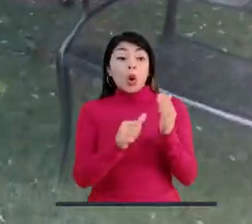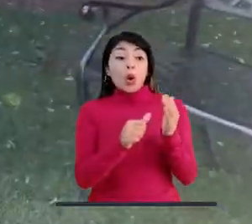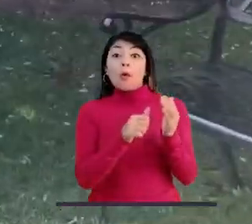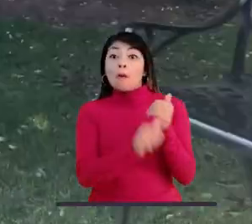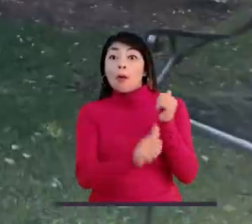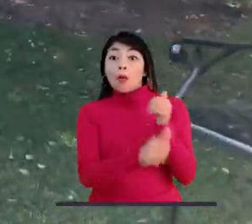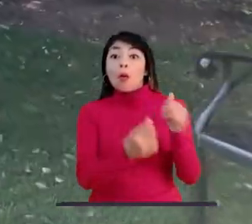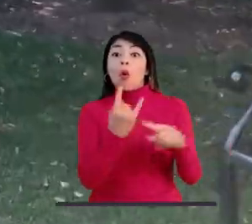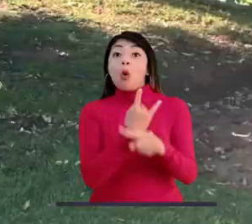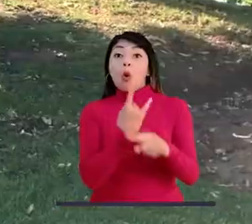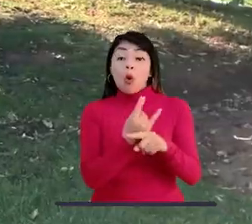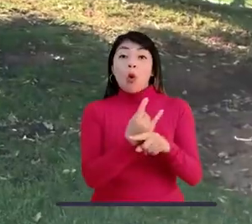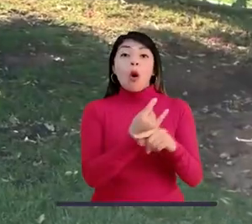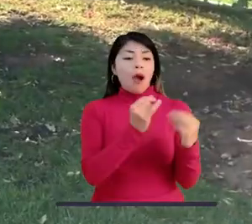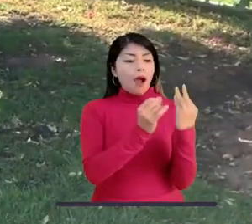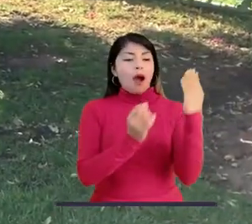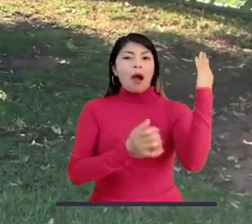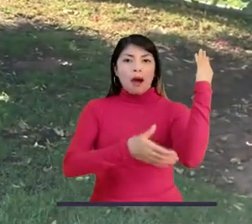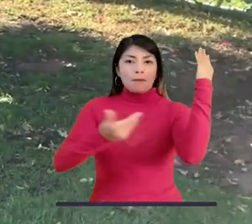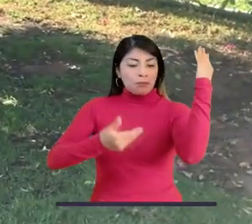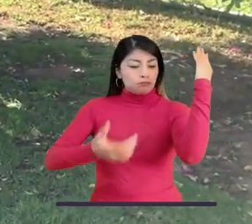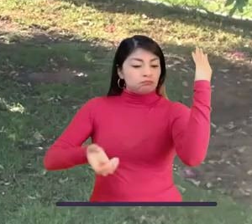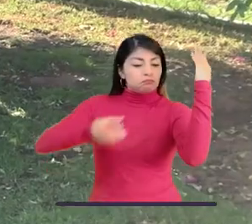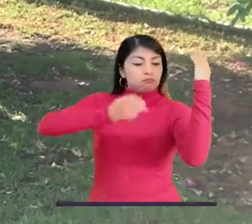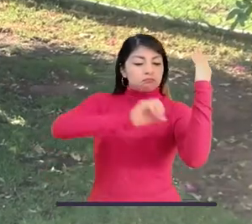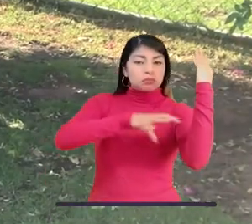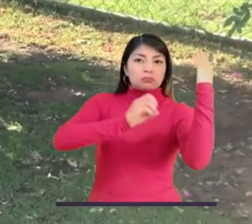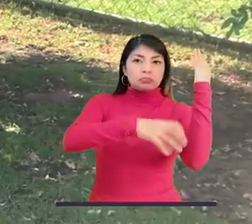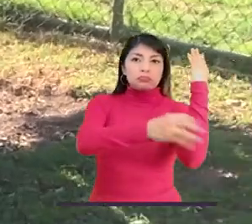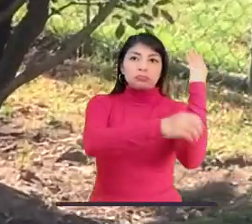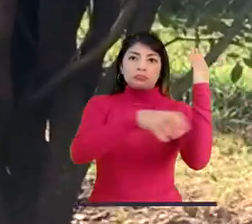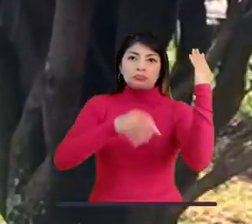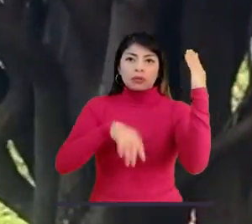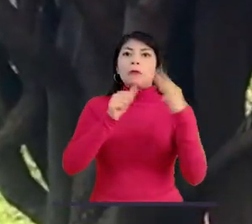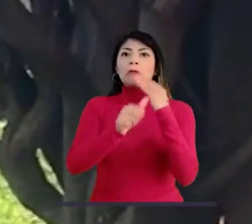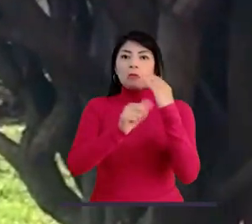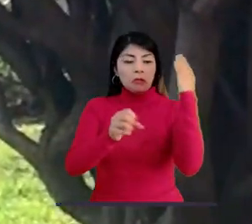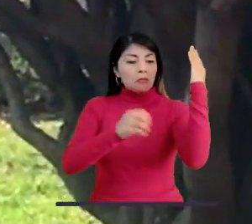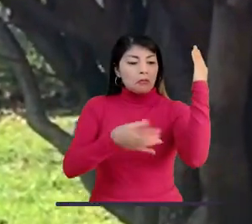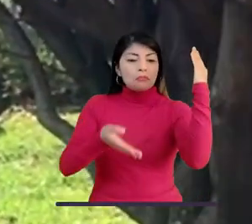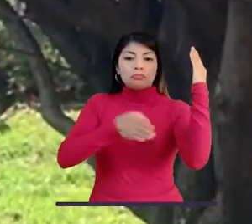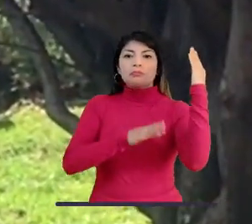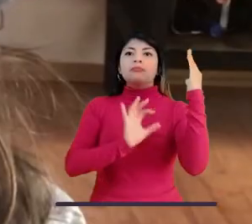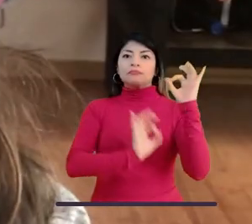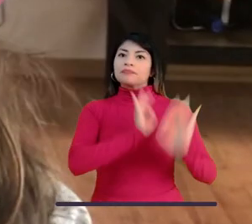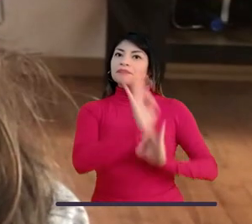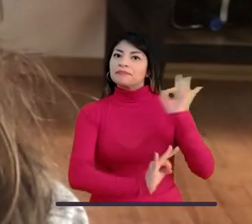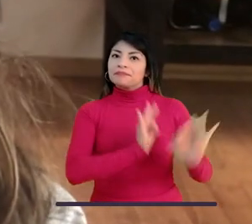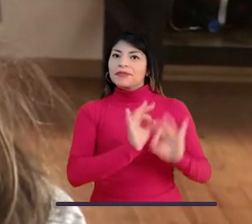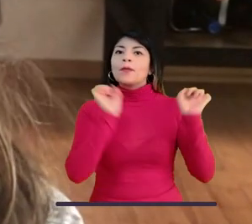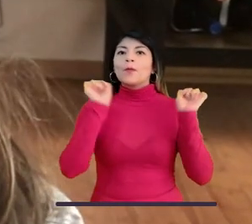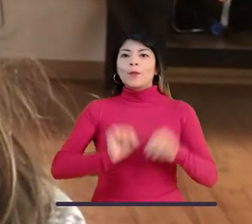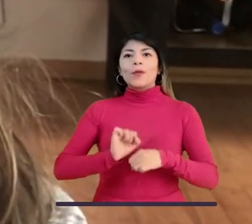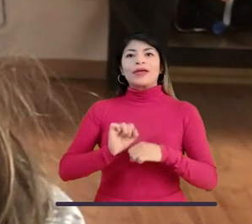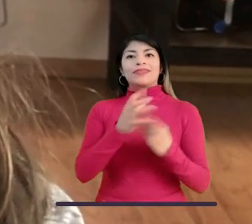la utilizan para hacer abono y cuidar las plantas. Tengo ahorita un programa,